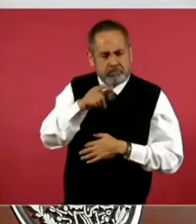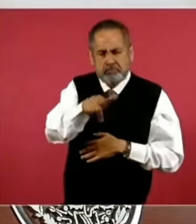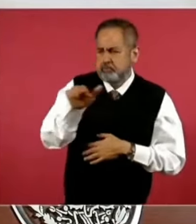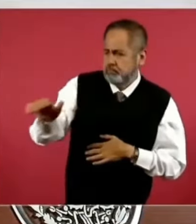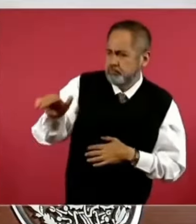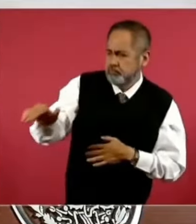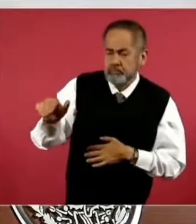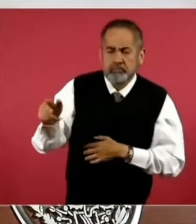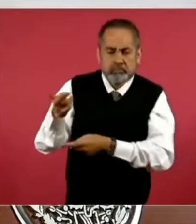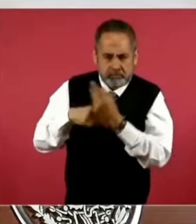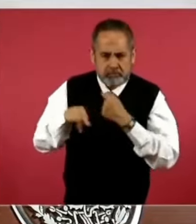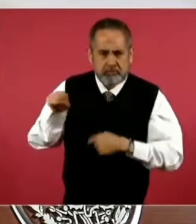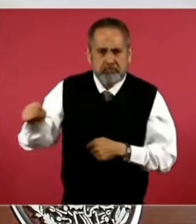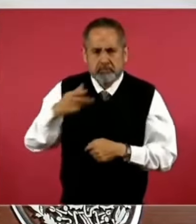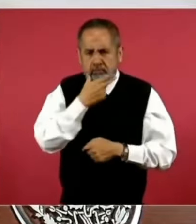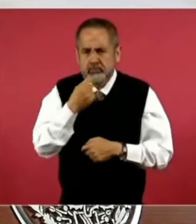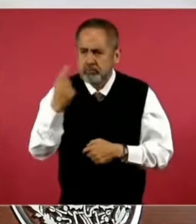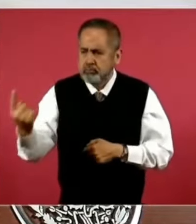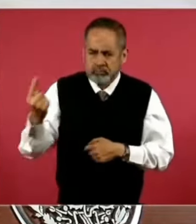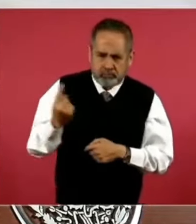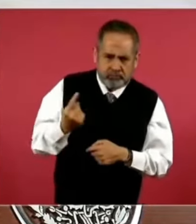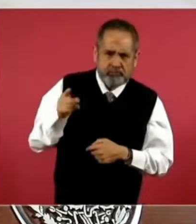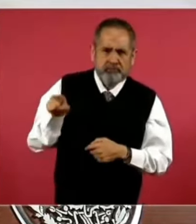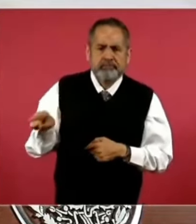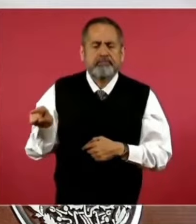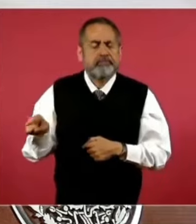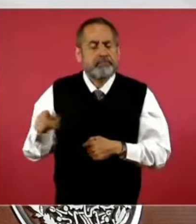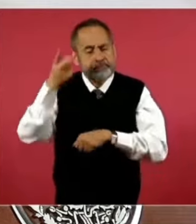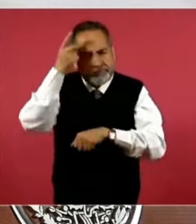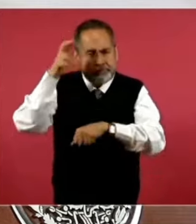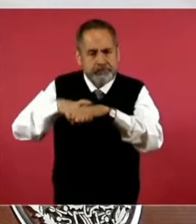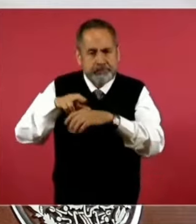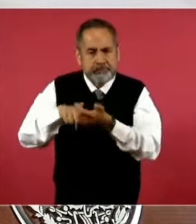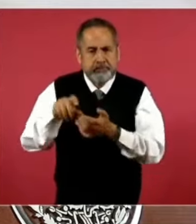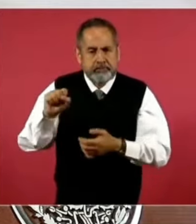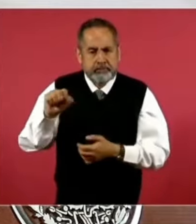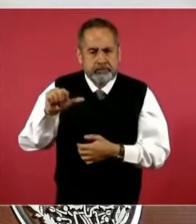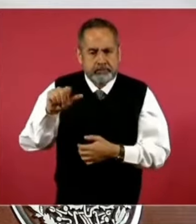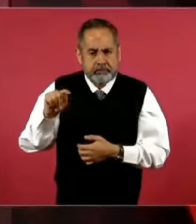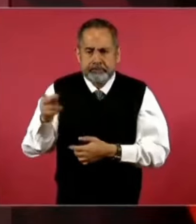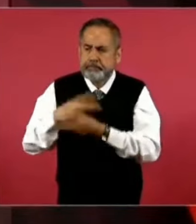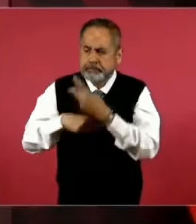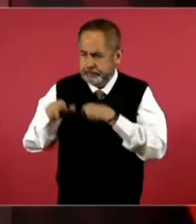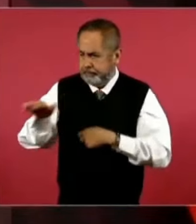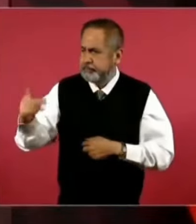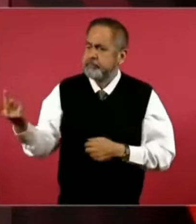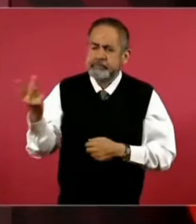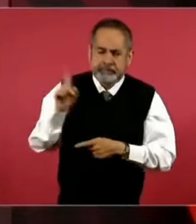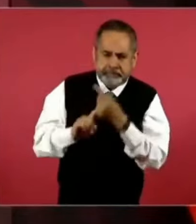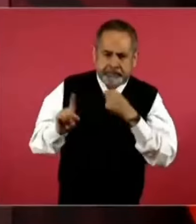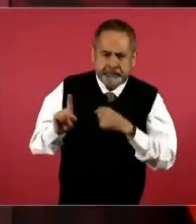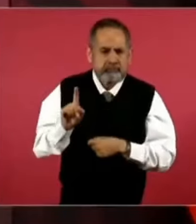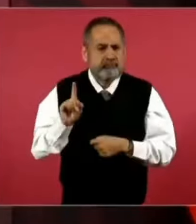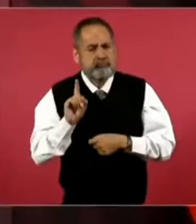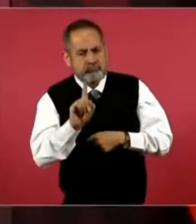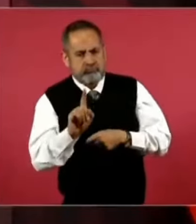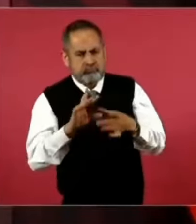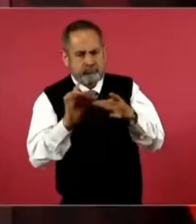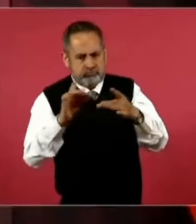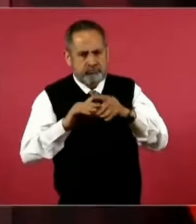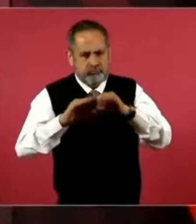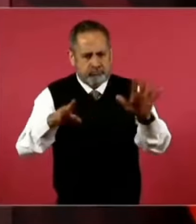al director del SAT que venga y que exponga aquí